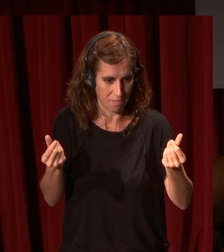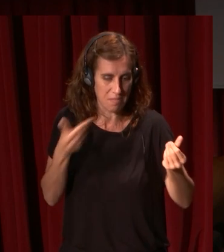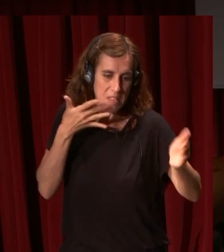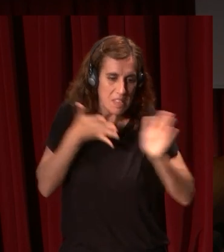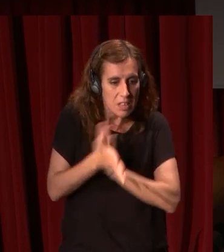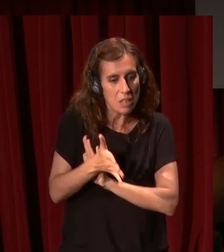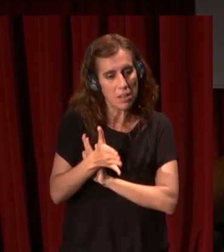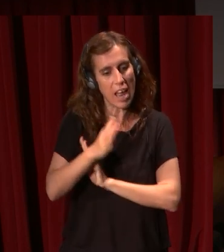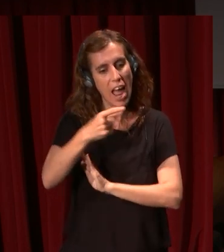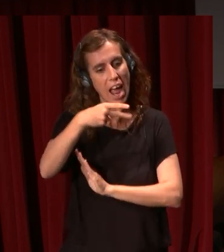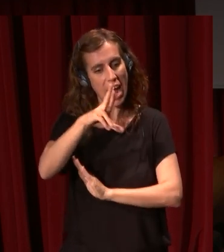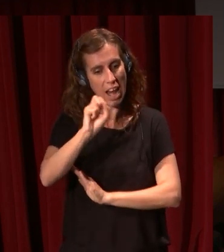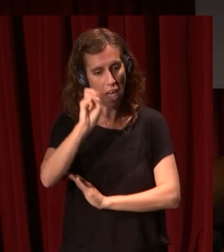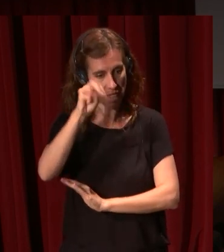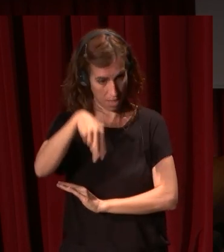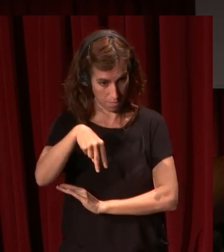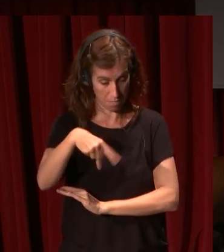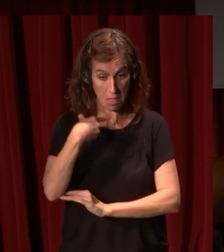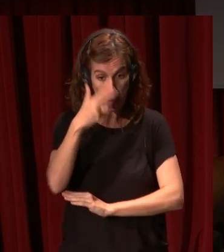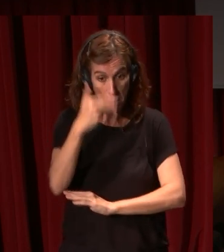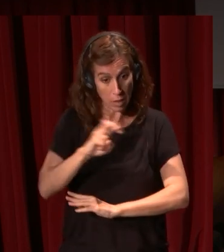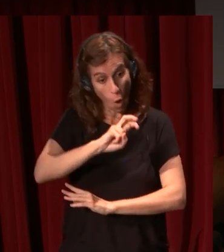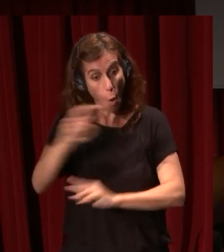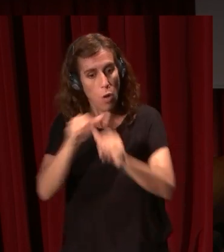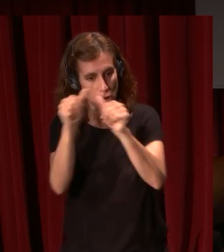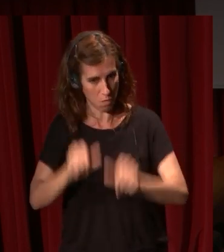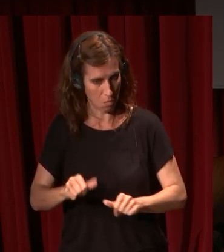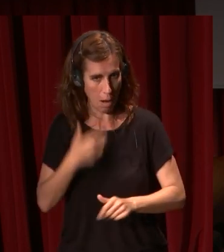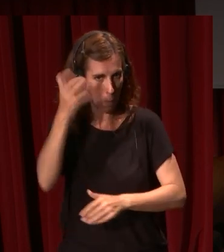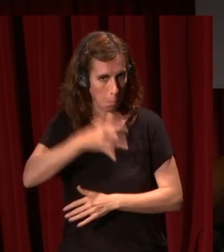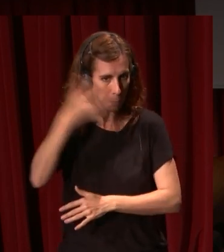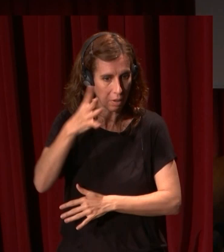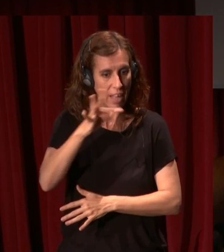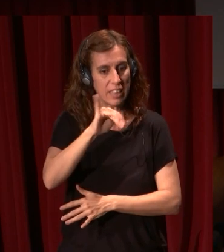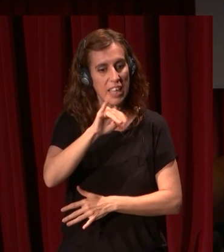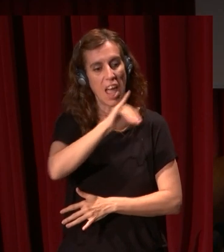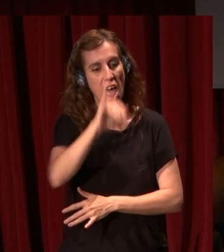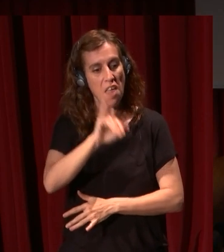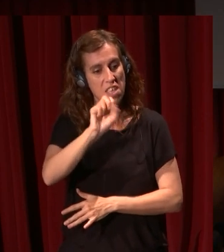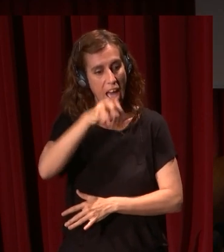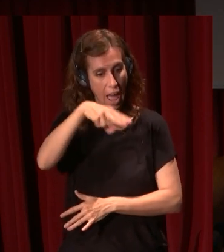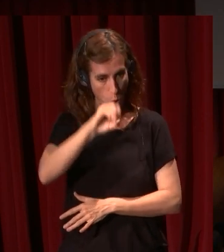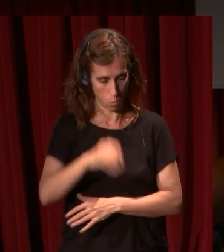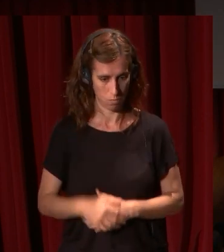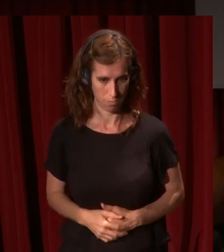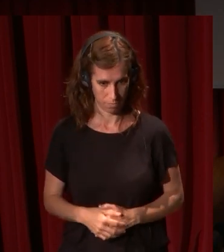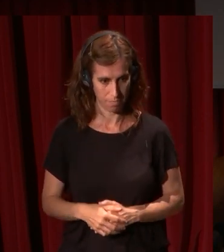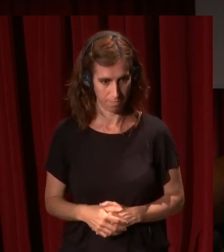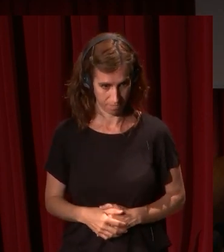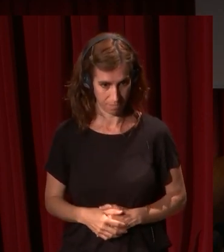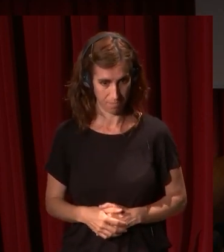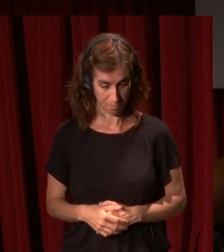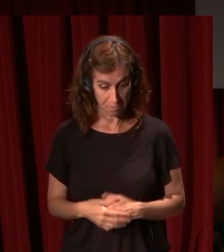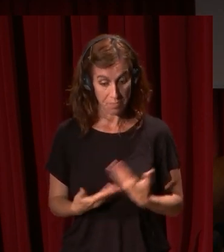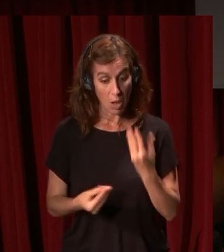Gracián el no pintar de esa manera es una cosa que se inventa Tiziano Tiziano Tardío lo hace dice